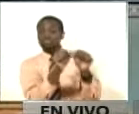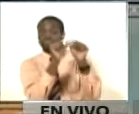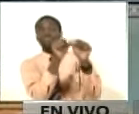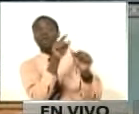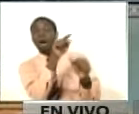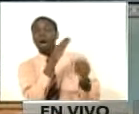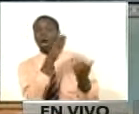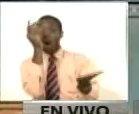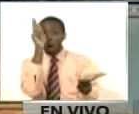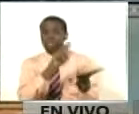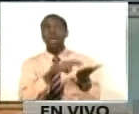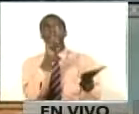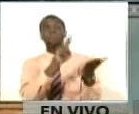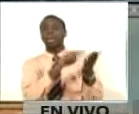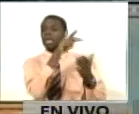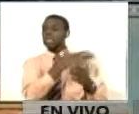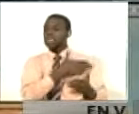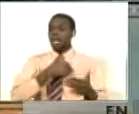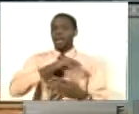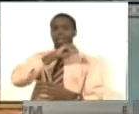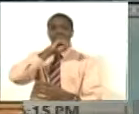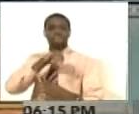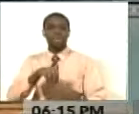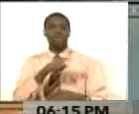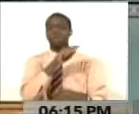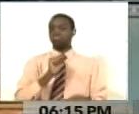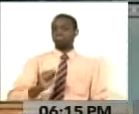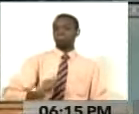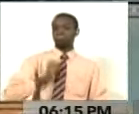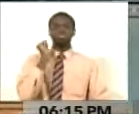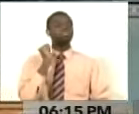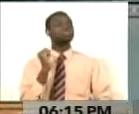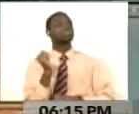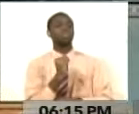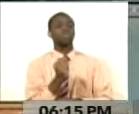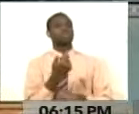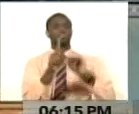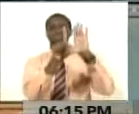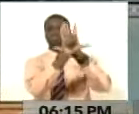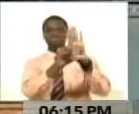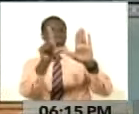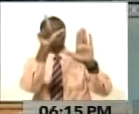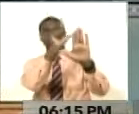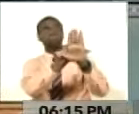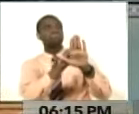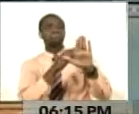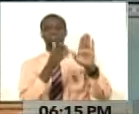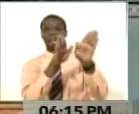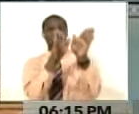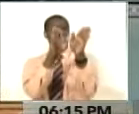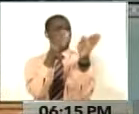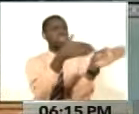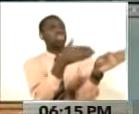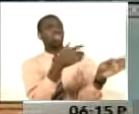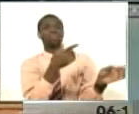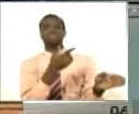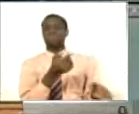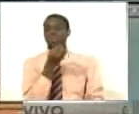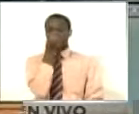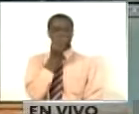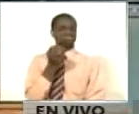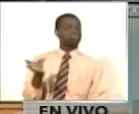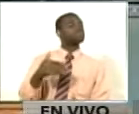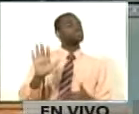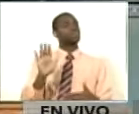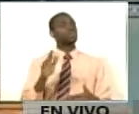acciones intrusivas, arbitrarias, ilícitas, desviadas, groseras contra